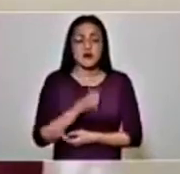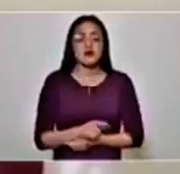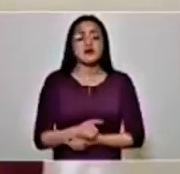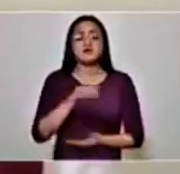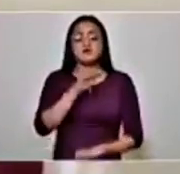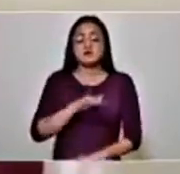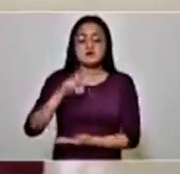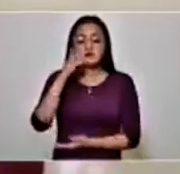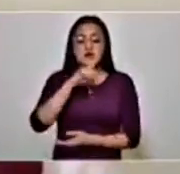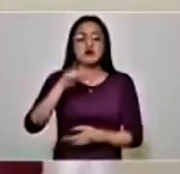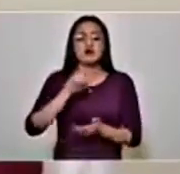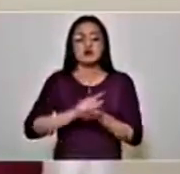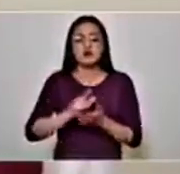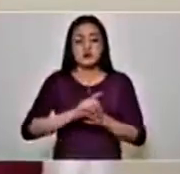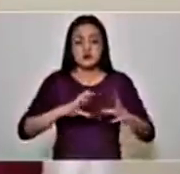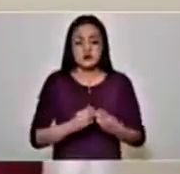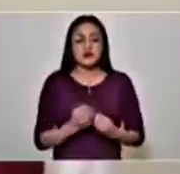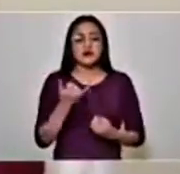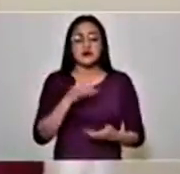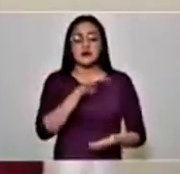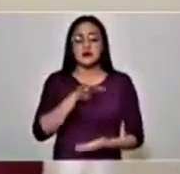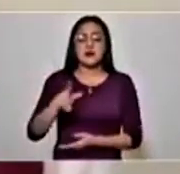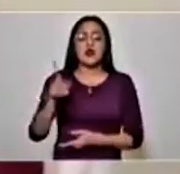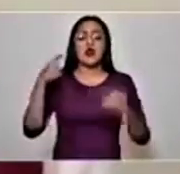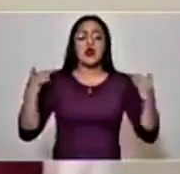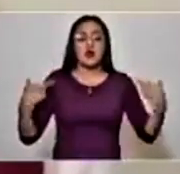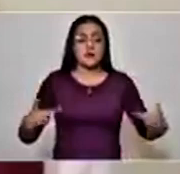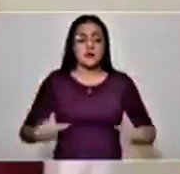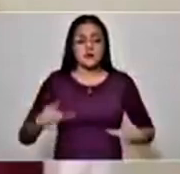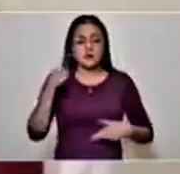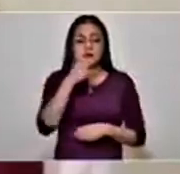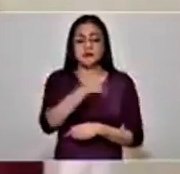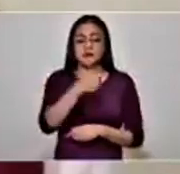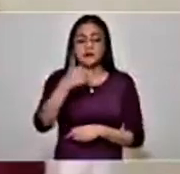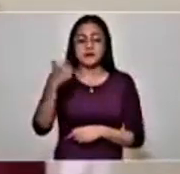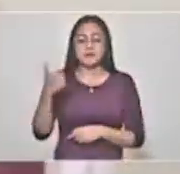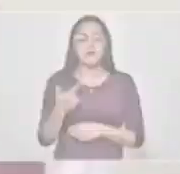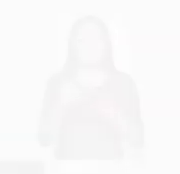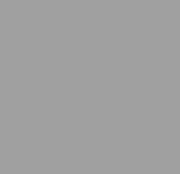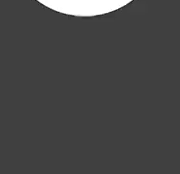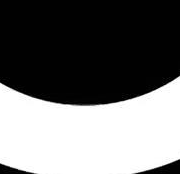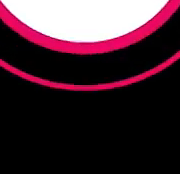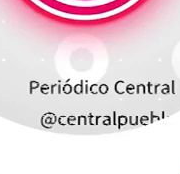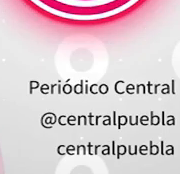kits de limpieza y paquetes de ropa a cada hogar.